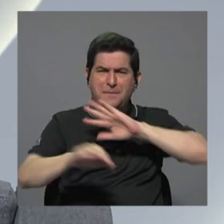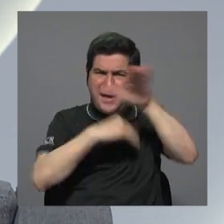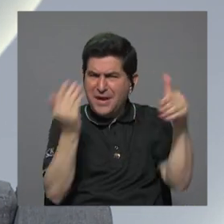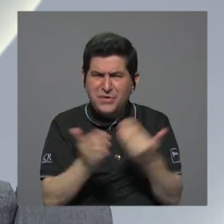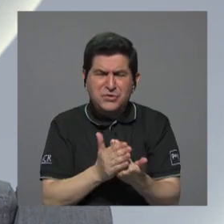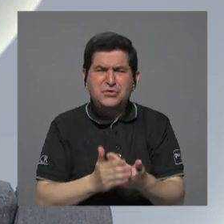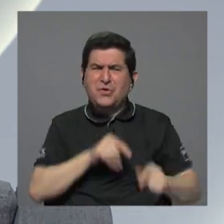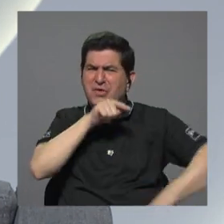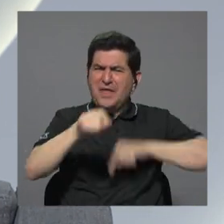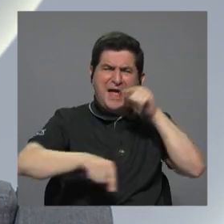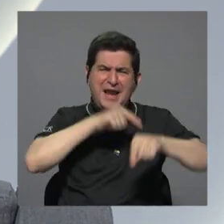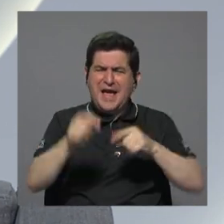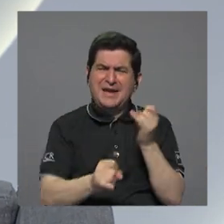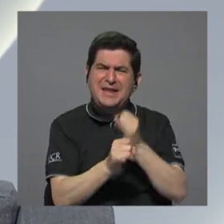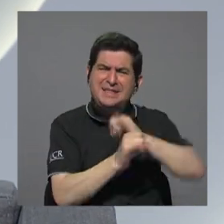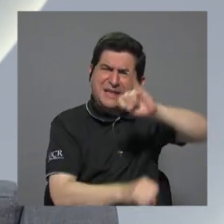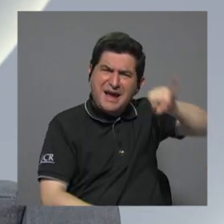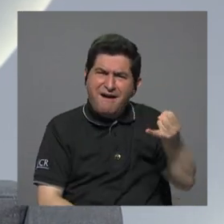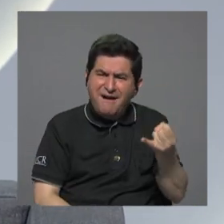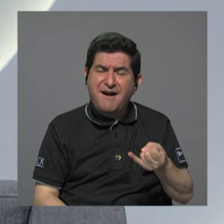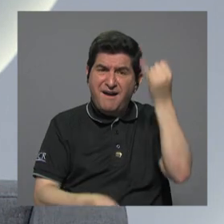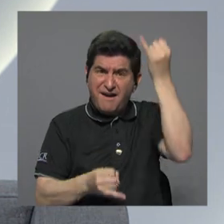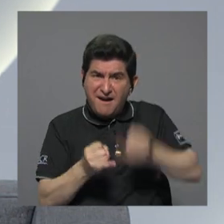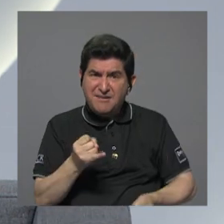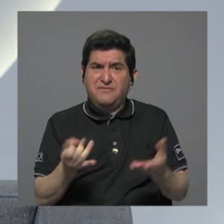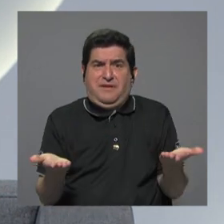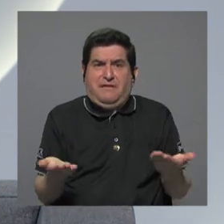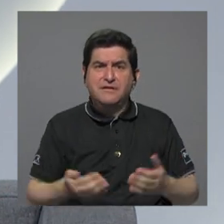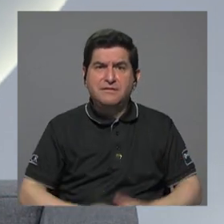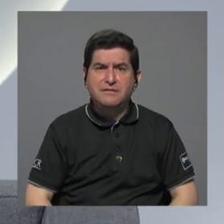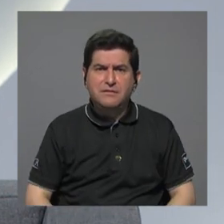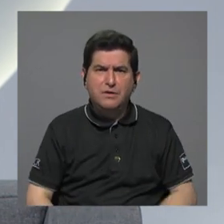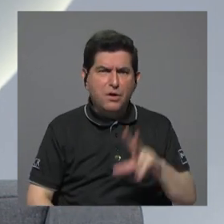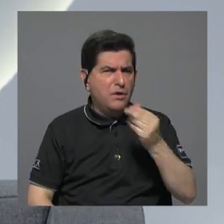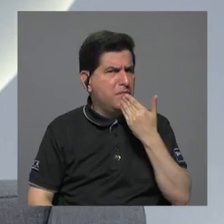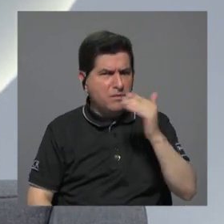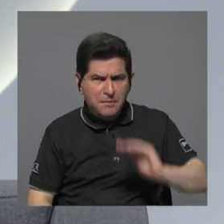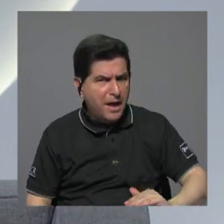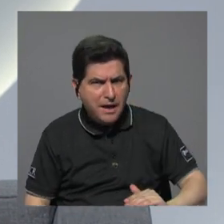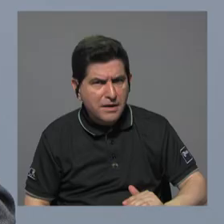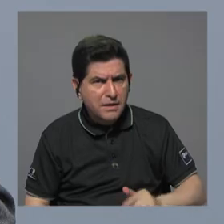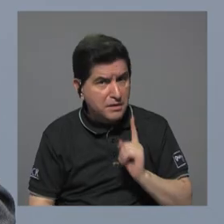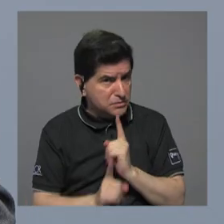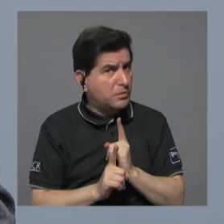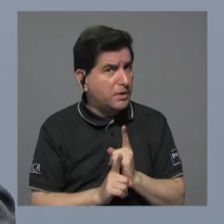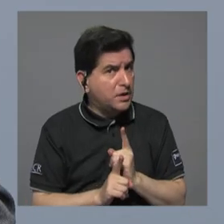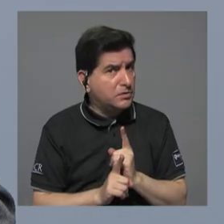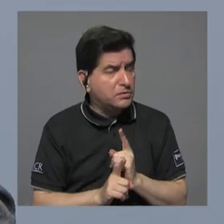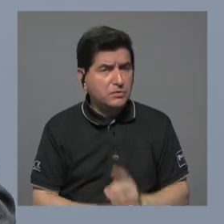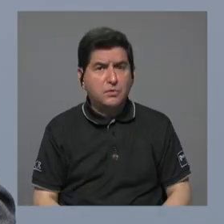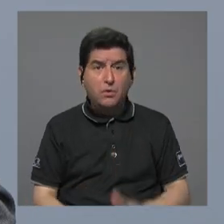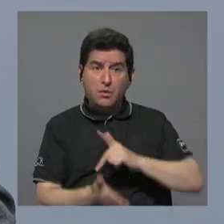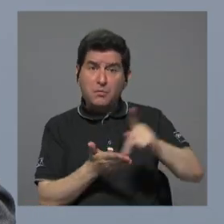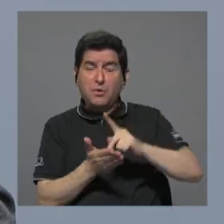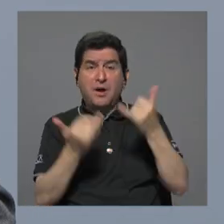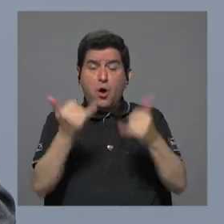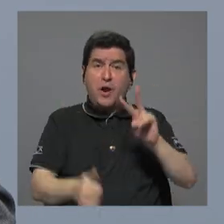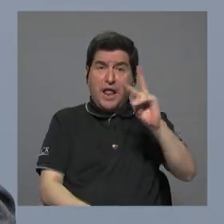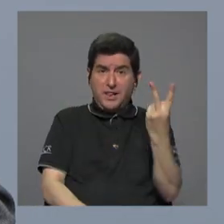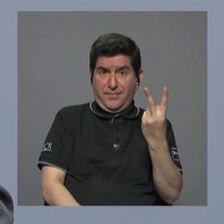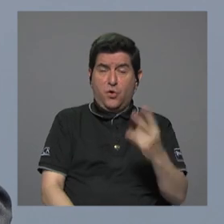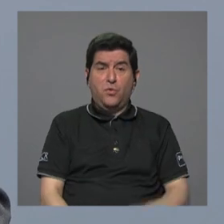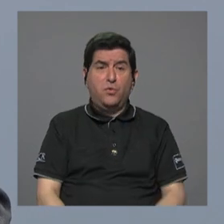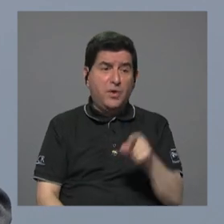esto que se criticó a Javdeba finalmente no era tan malo es así porque hoy las tarifas duplican